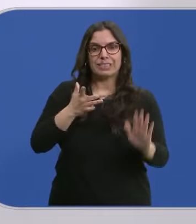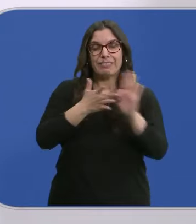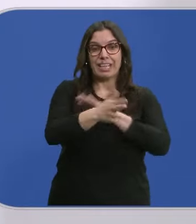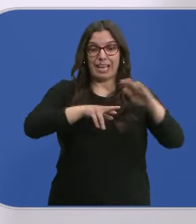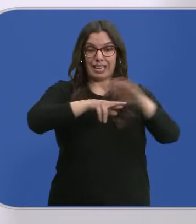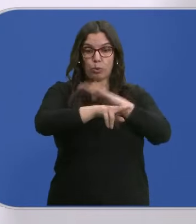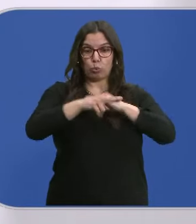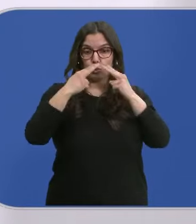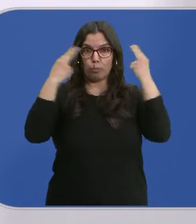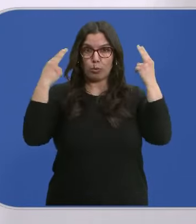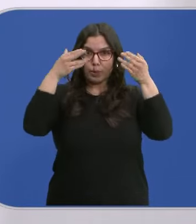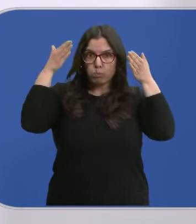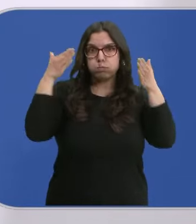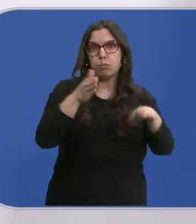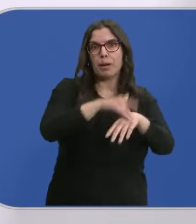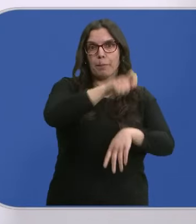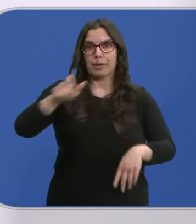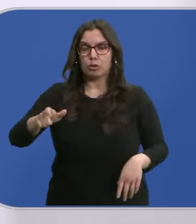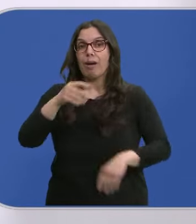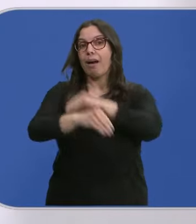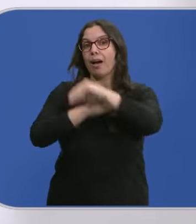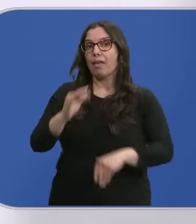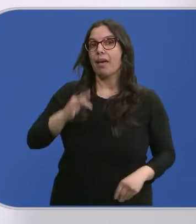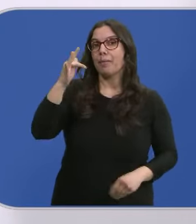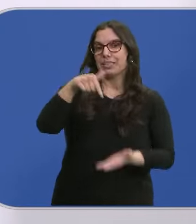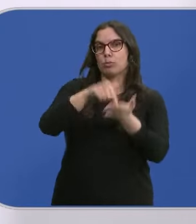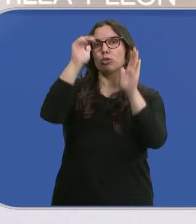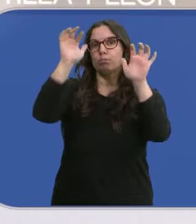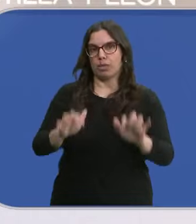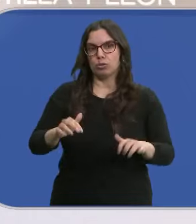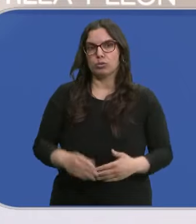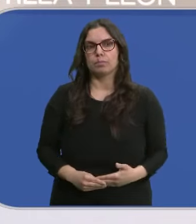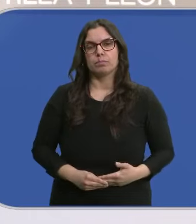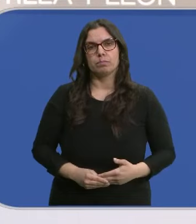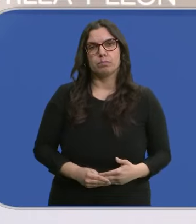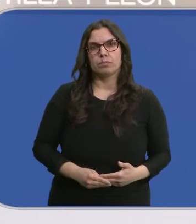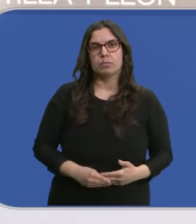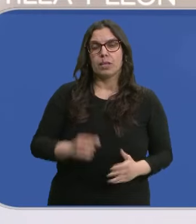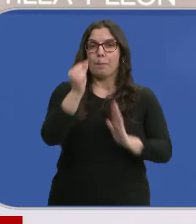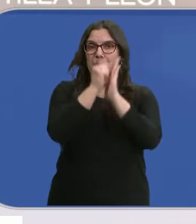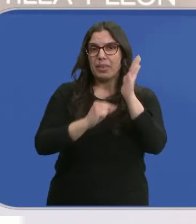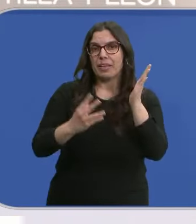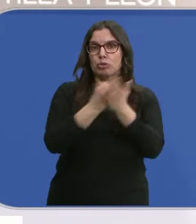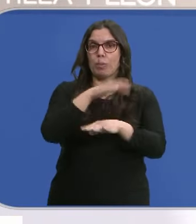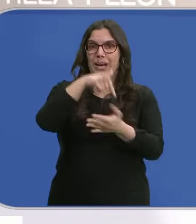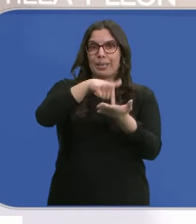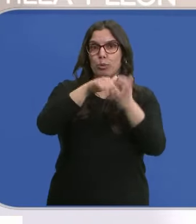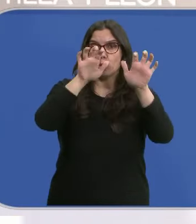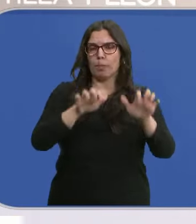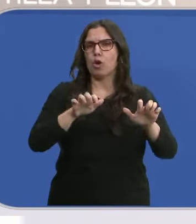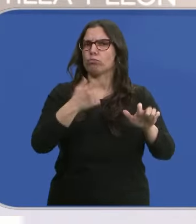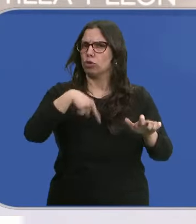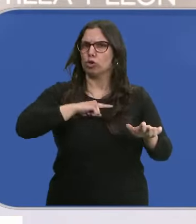los recursos públicos en las personas y lo hace además bajando impuestos. Y aplaudimos todas aquellas medidas de reducción de impuestos,